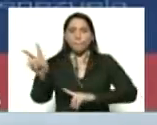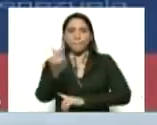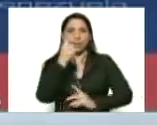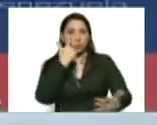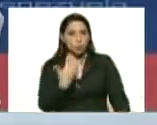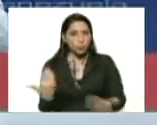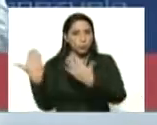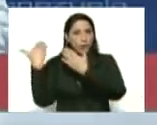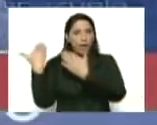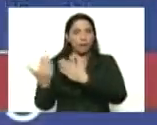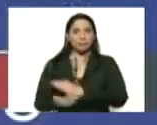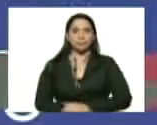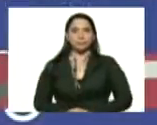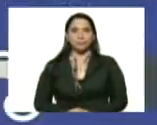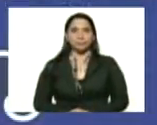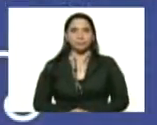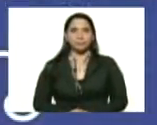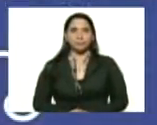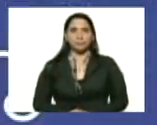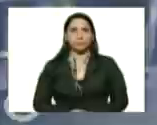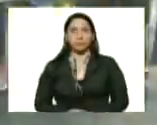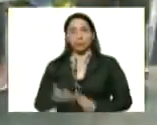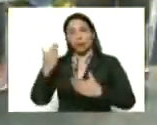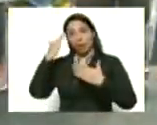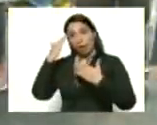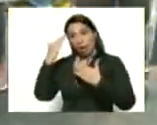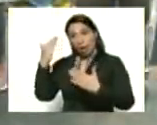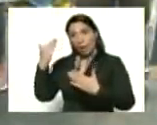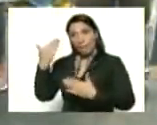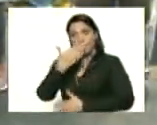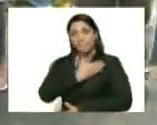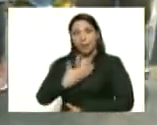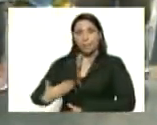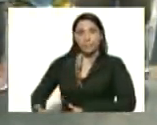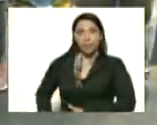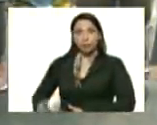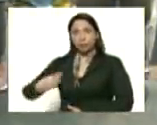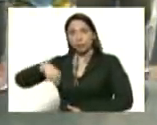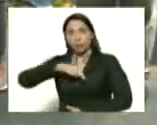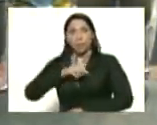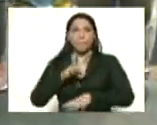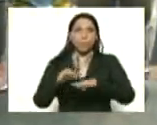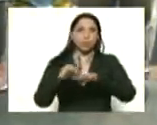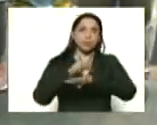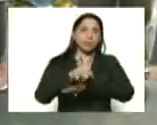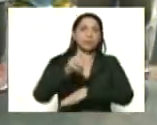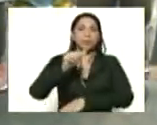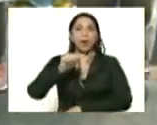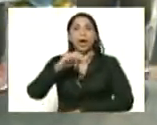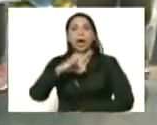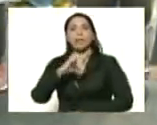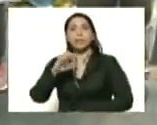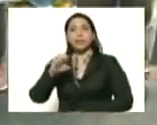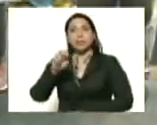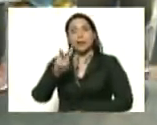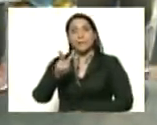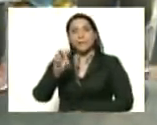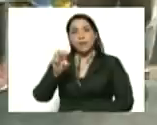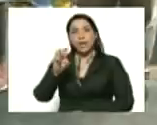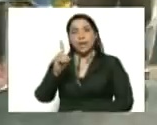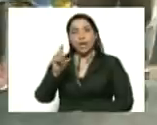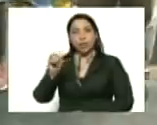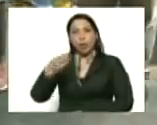Adelante, Estado Miranda. Saludos, señor presidente. Nos encontramos en el municipio Acevedo, en la comunidad de Marizapa,